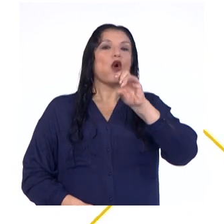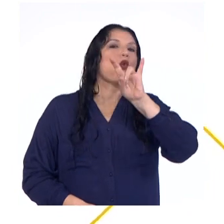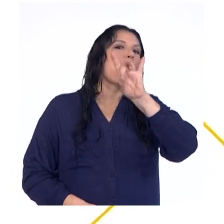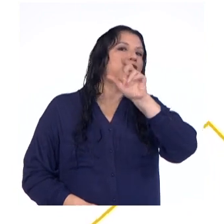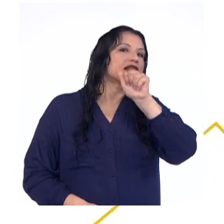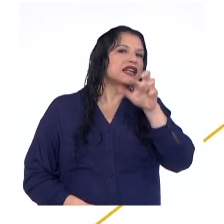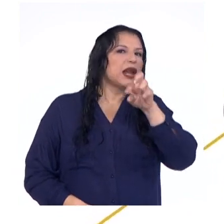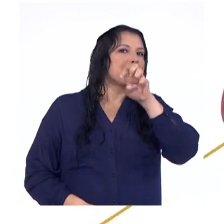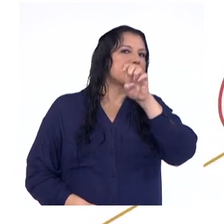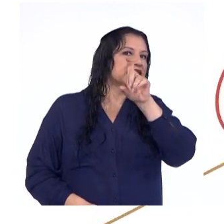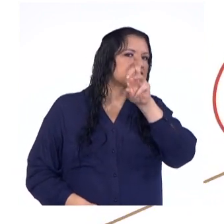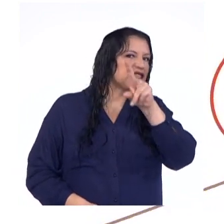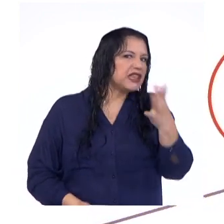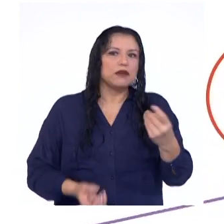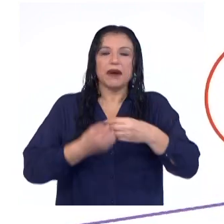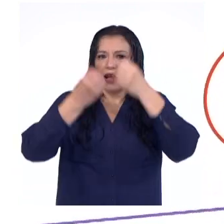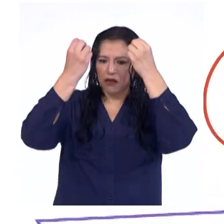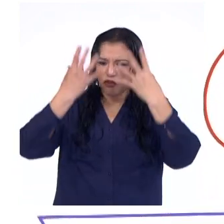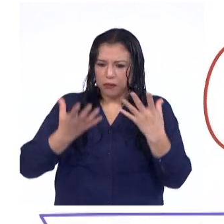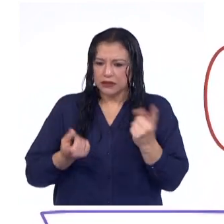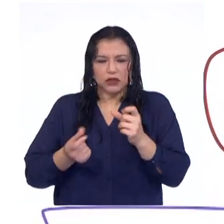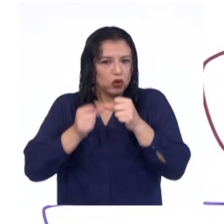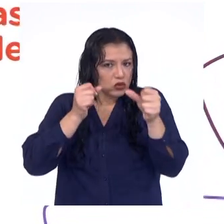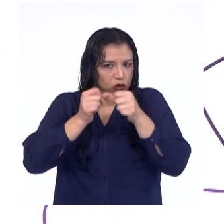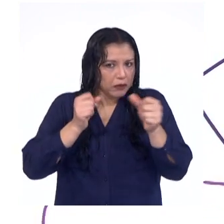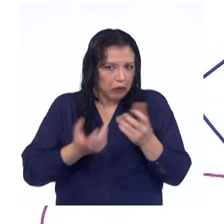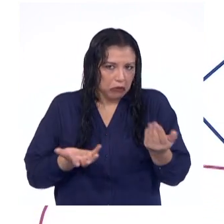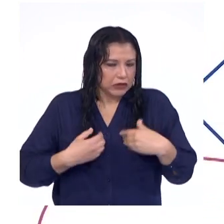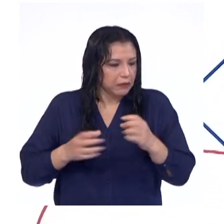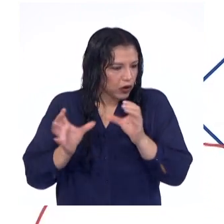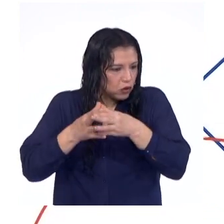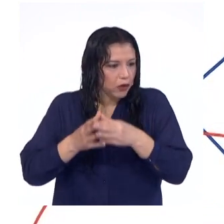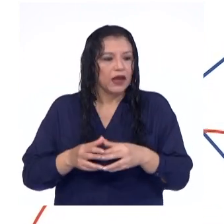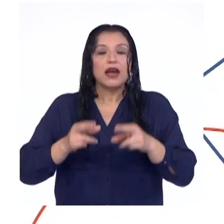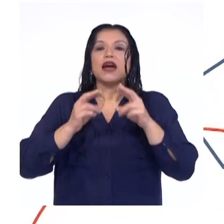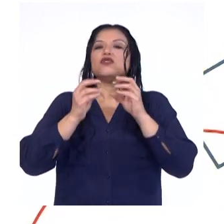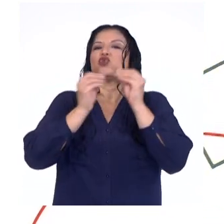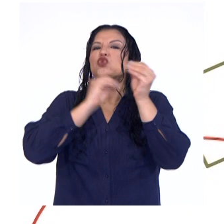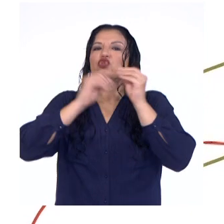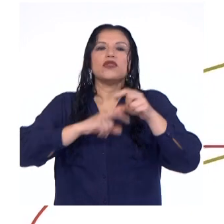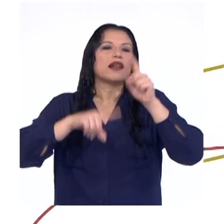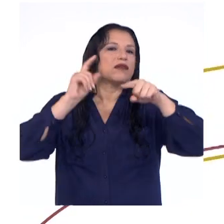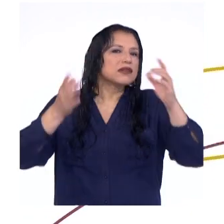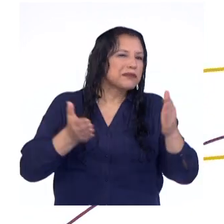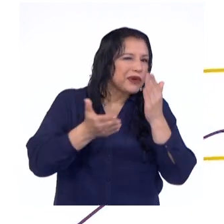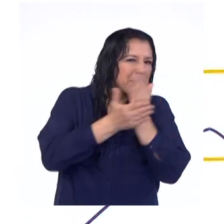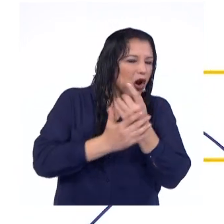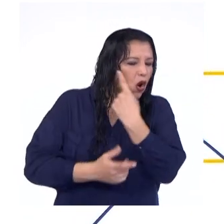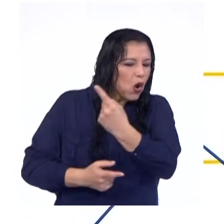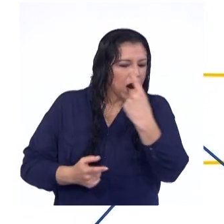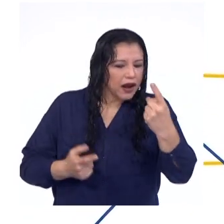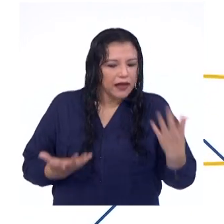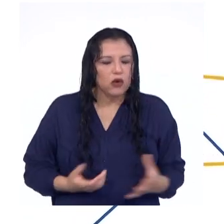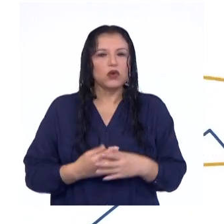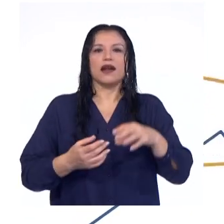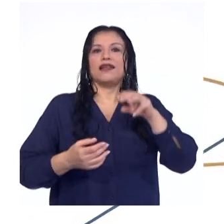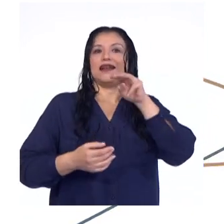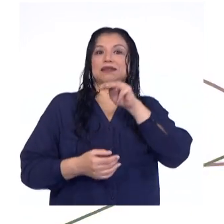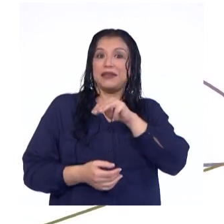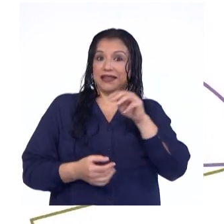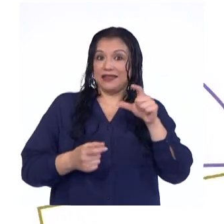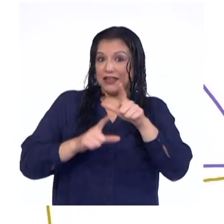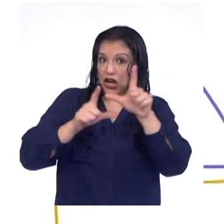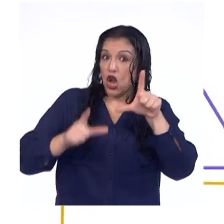percentil para datos no agrupados. Resolver diversas situaciones relacionadas con cada una de las medidas de